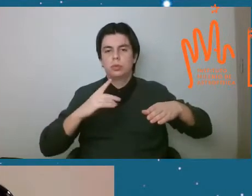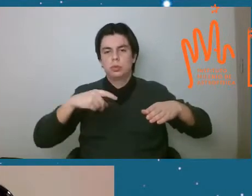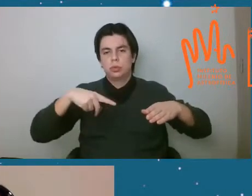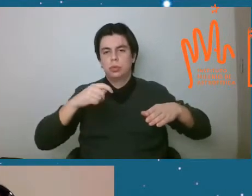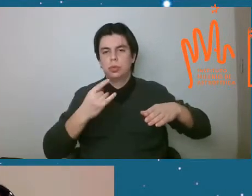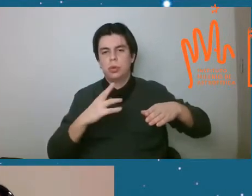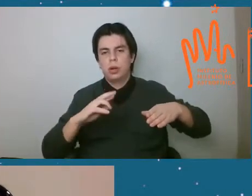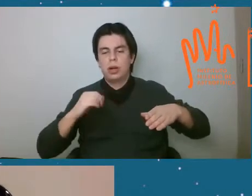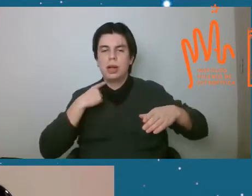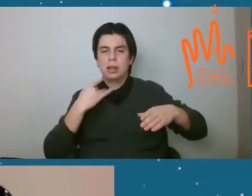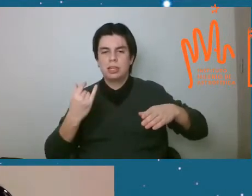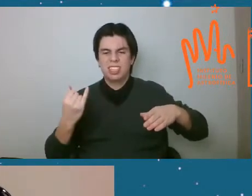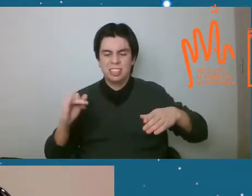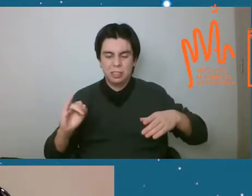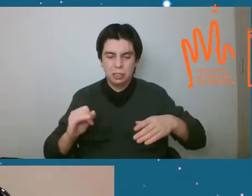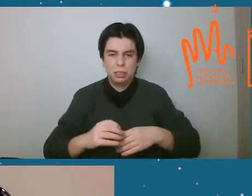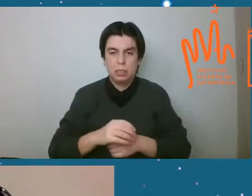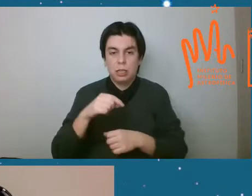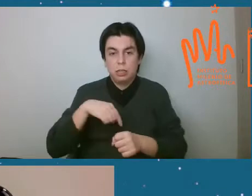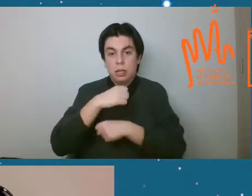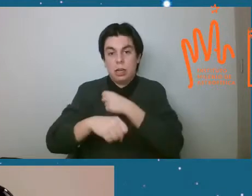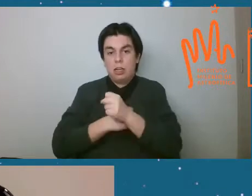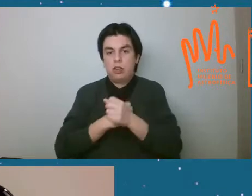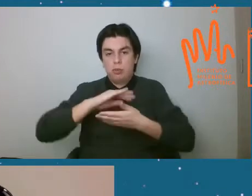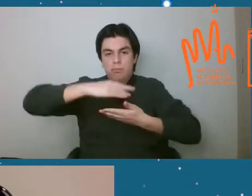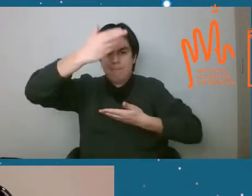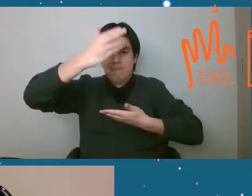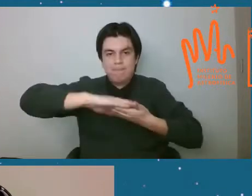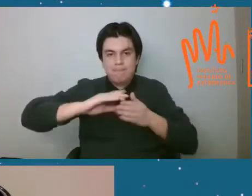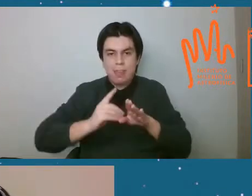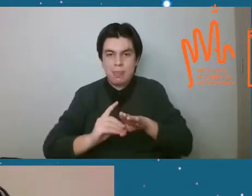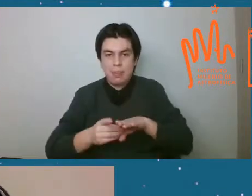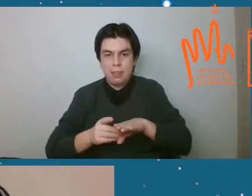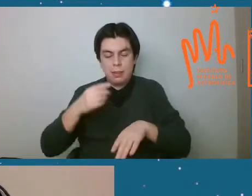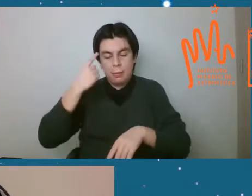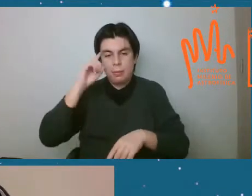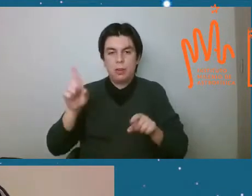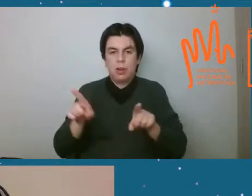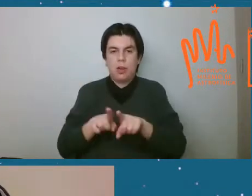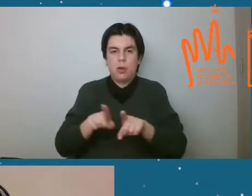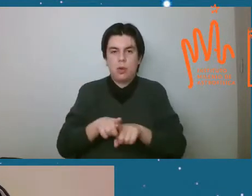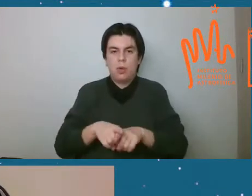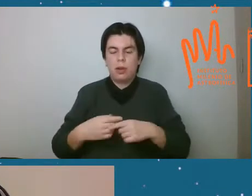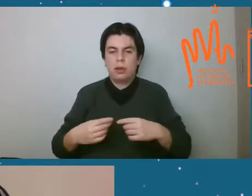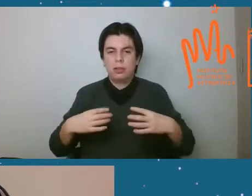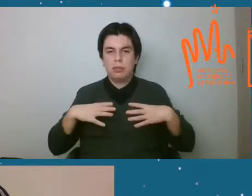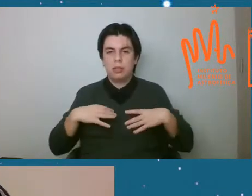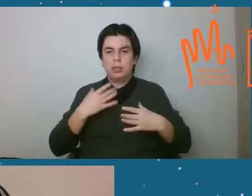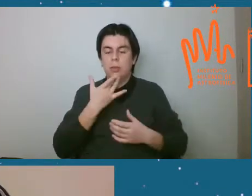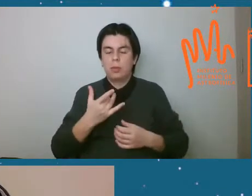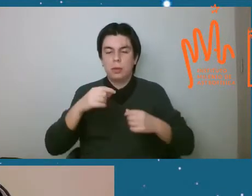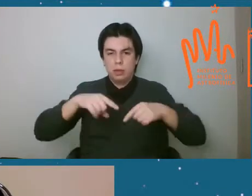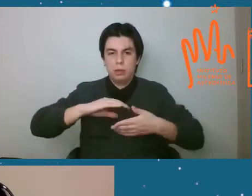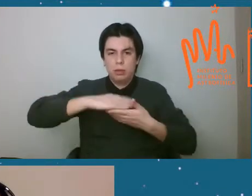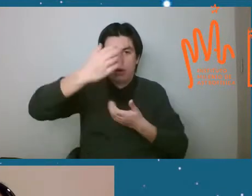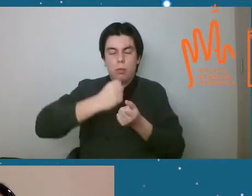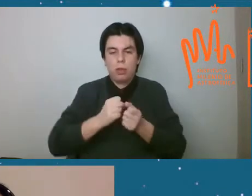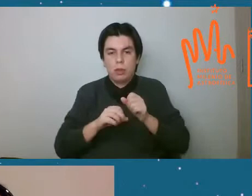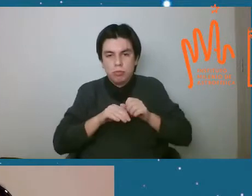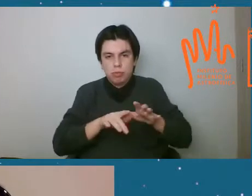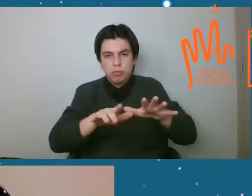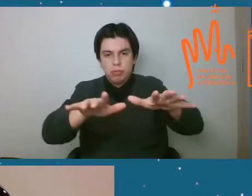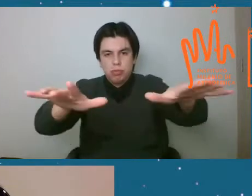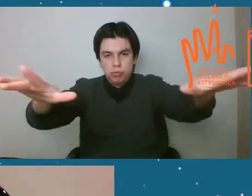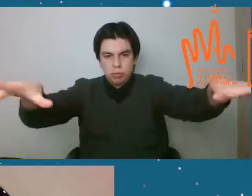virtualidad, pero de todas formas estamos contentos que este formato permita también llegar a más lugares. Así que